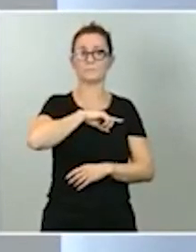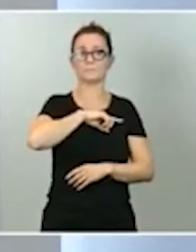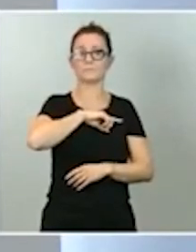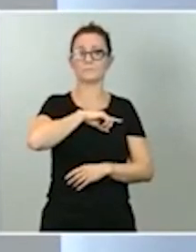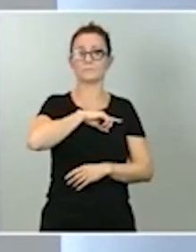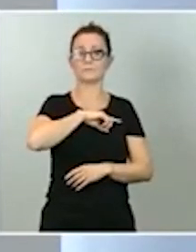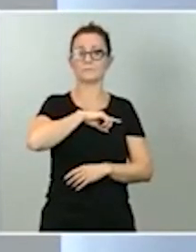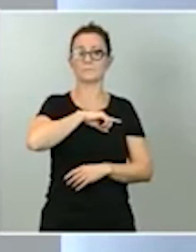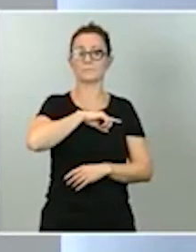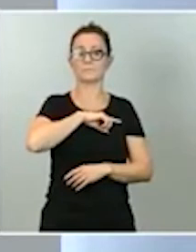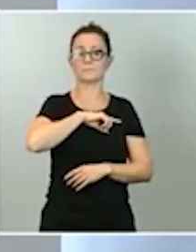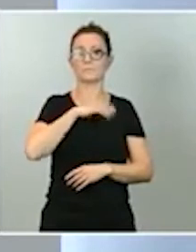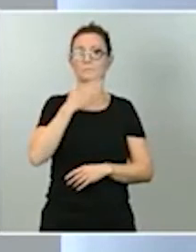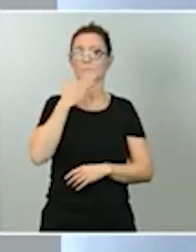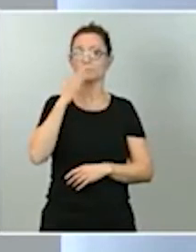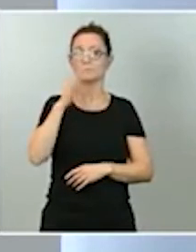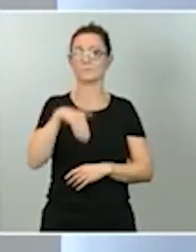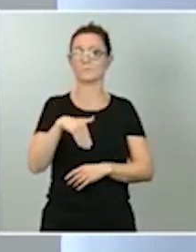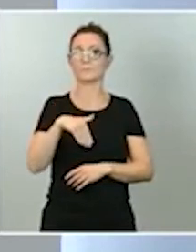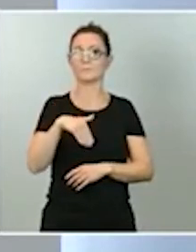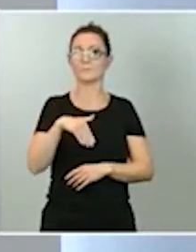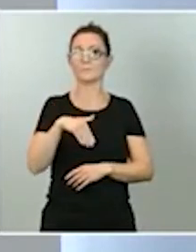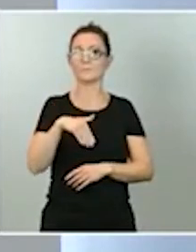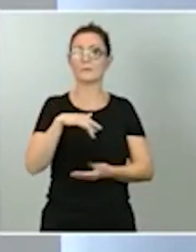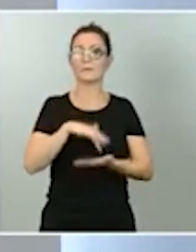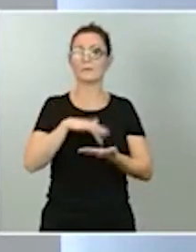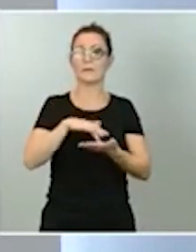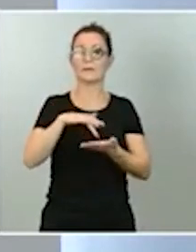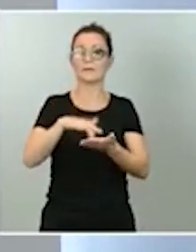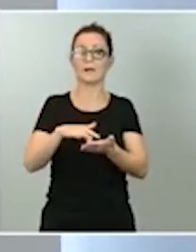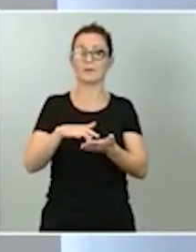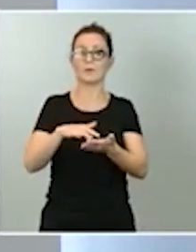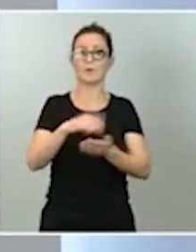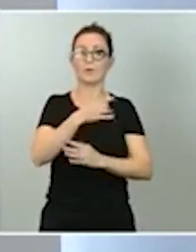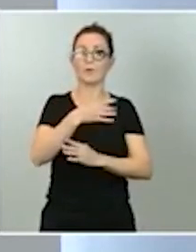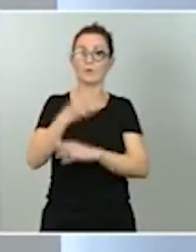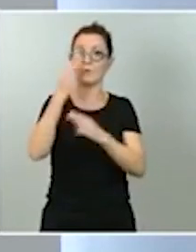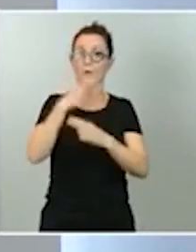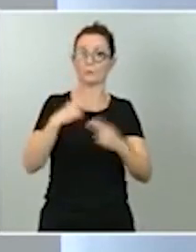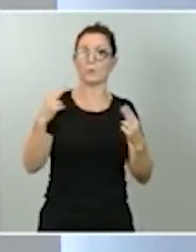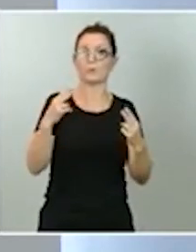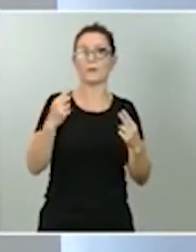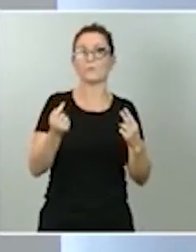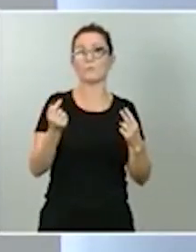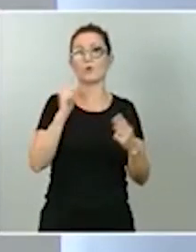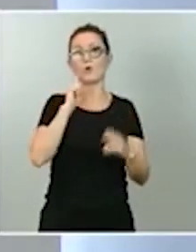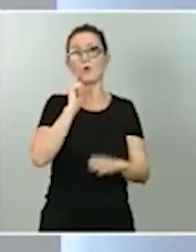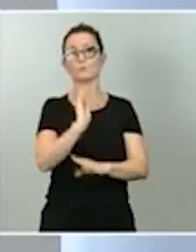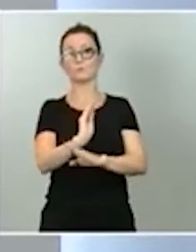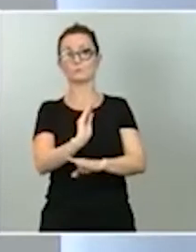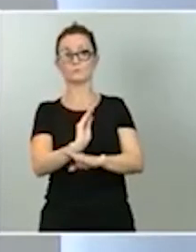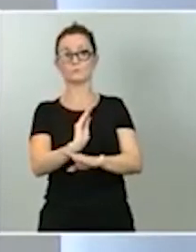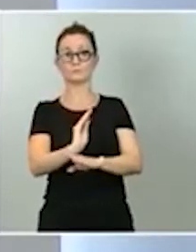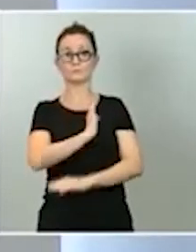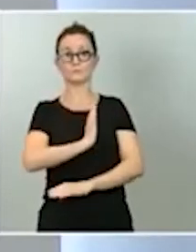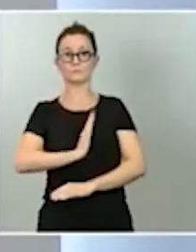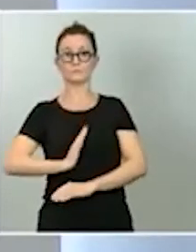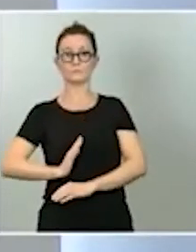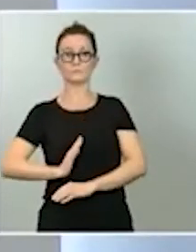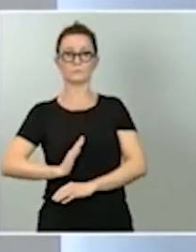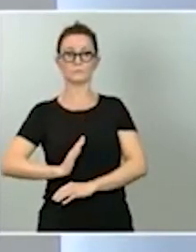aproximación dentro del calendario de emisiones de deuda pública prudente, cauto. Nuestra estimación es que como